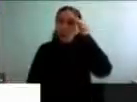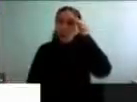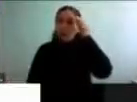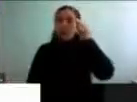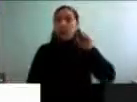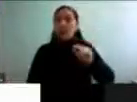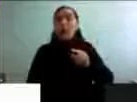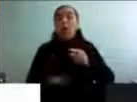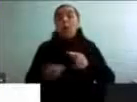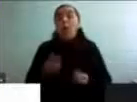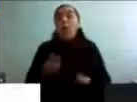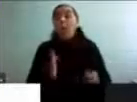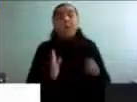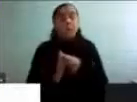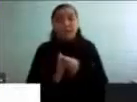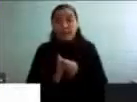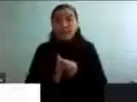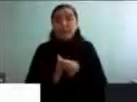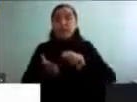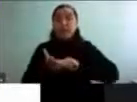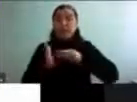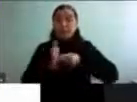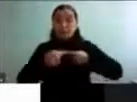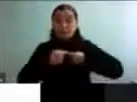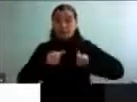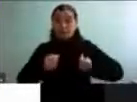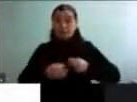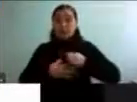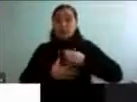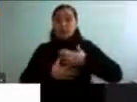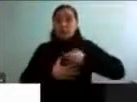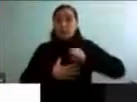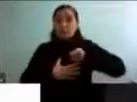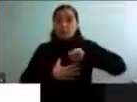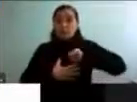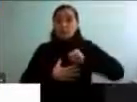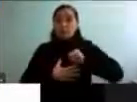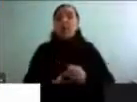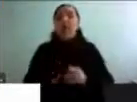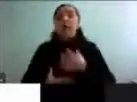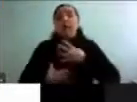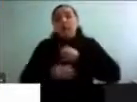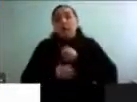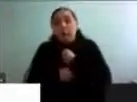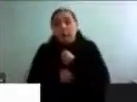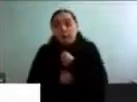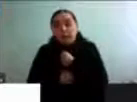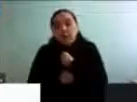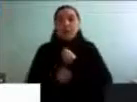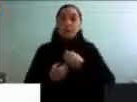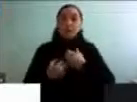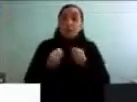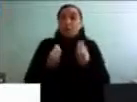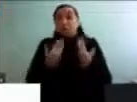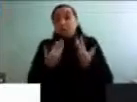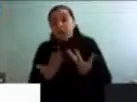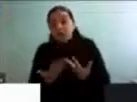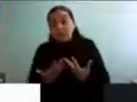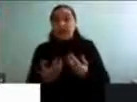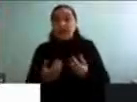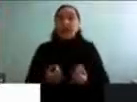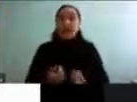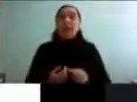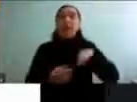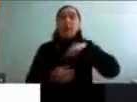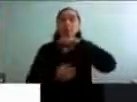probabilidad de eventos cardiovasculares. Y depresión, bajo bienestar, autoislamiento social,